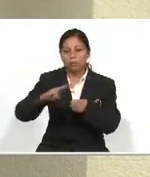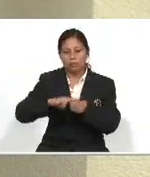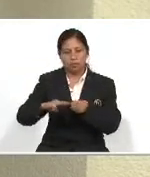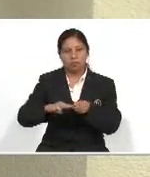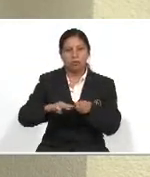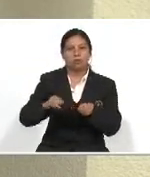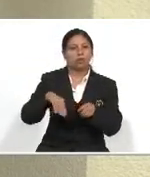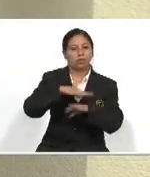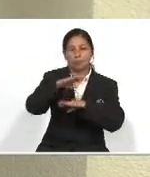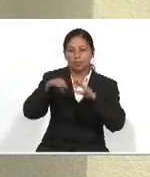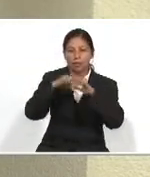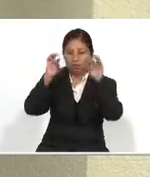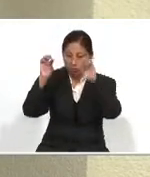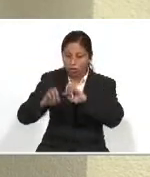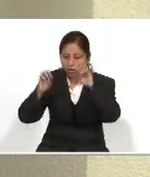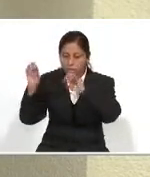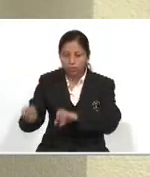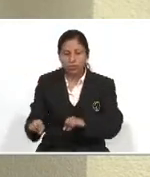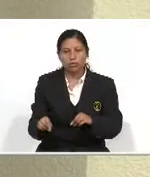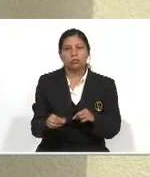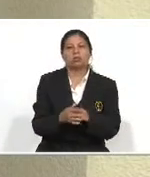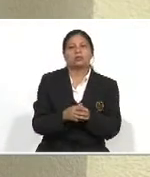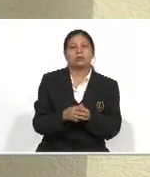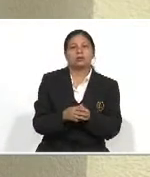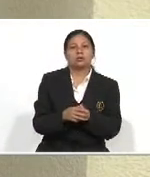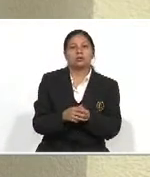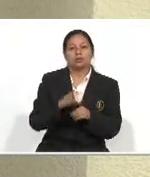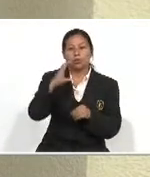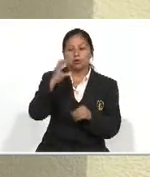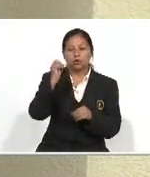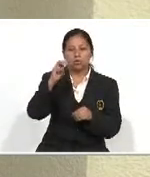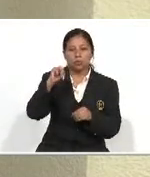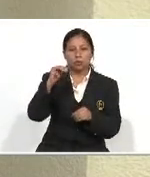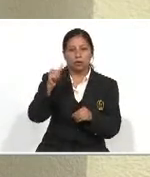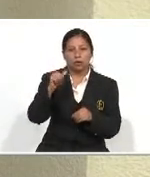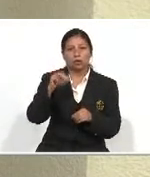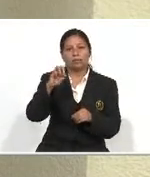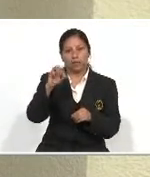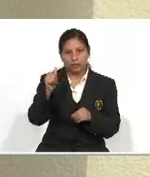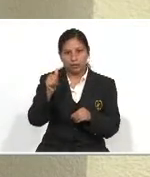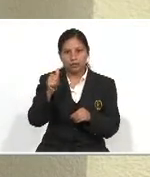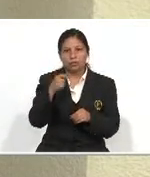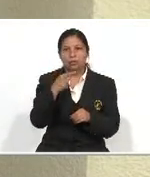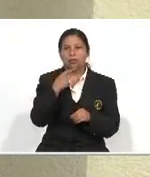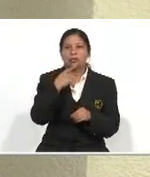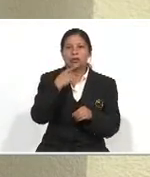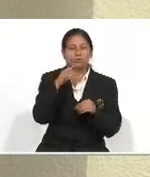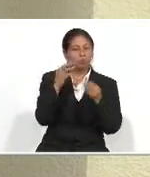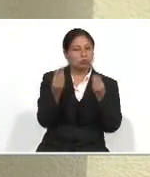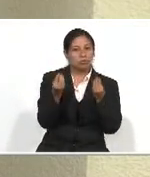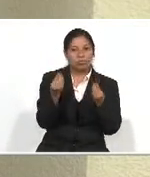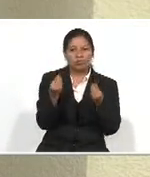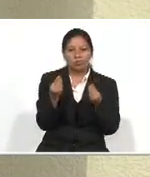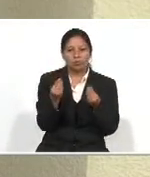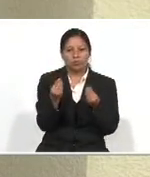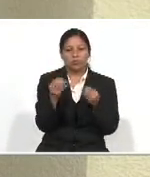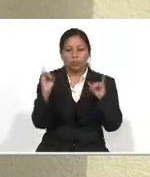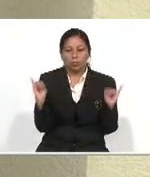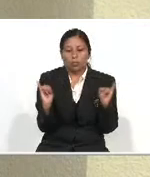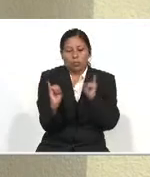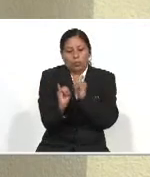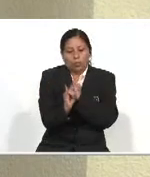nutricionalmente Para la población Ya que Comapa Es el cuarto municipio Con incidencia En el tema De la